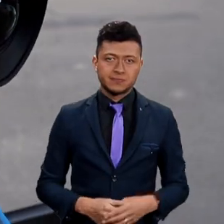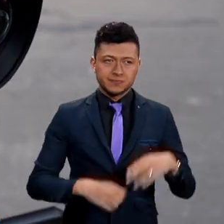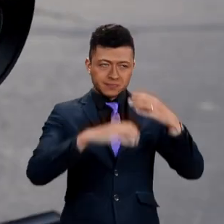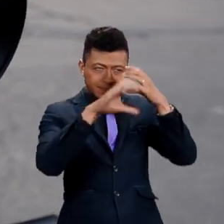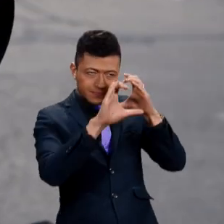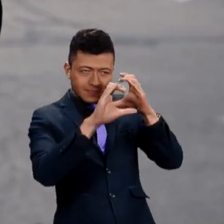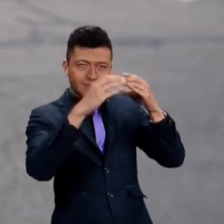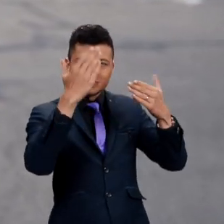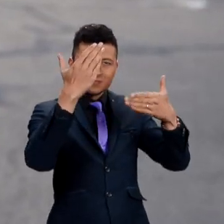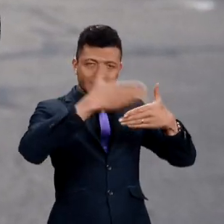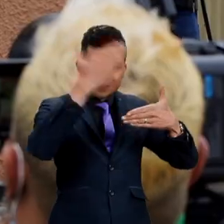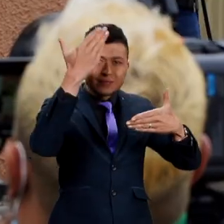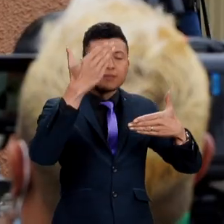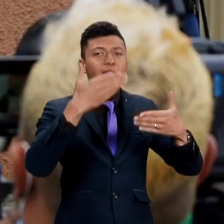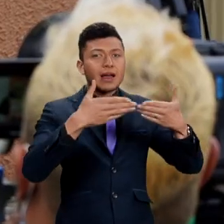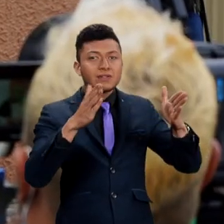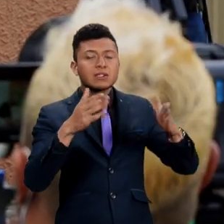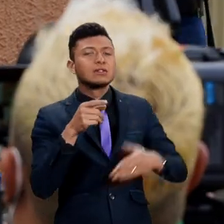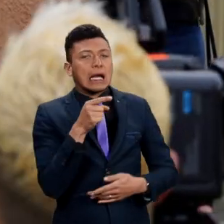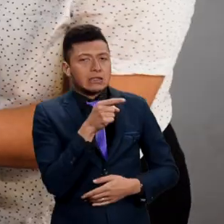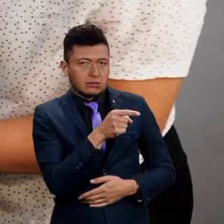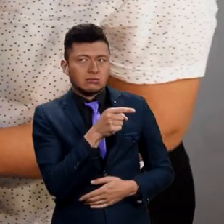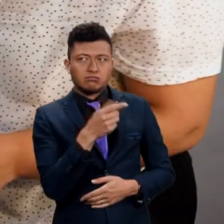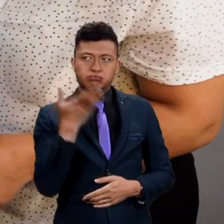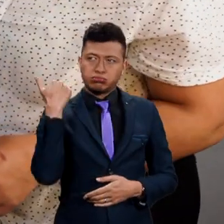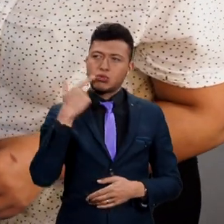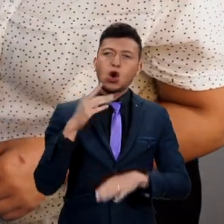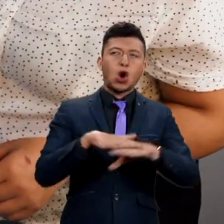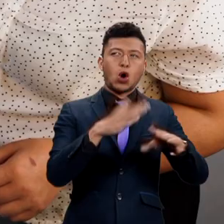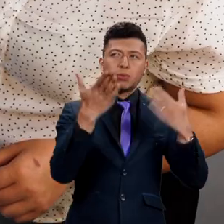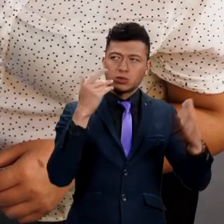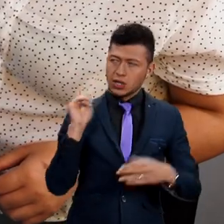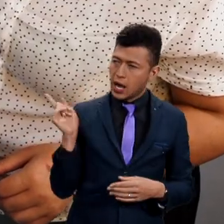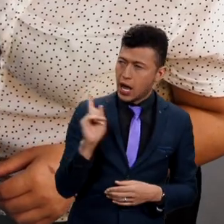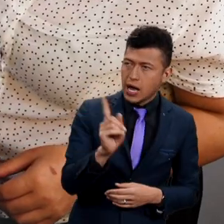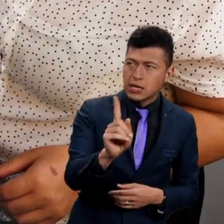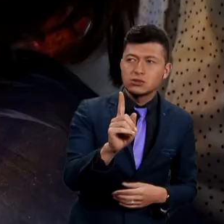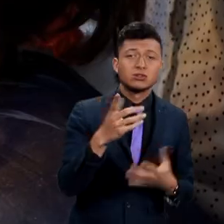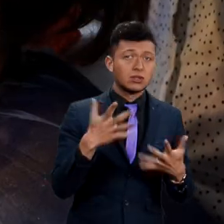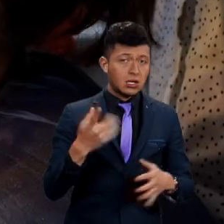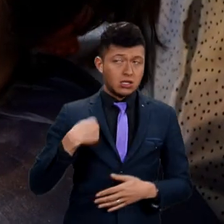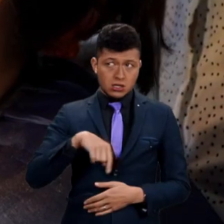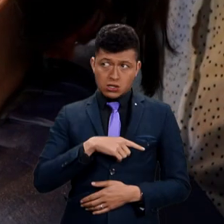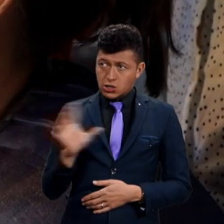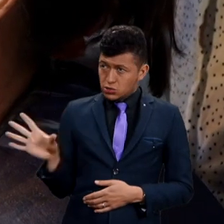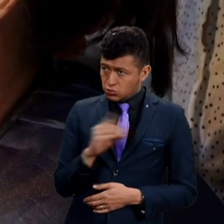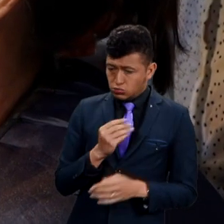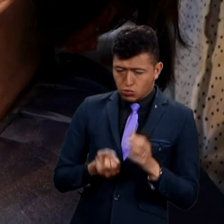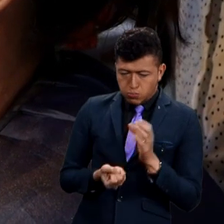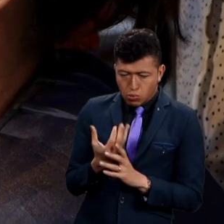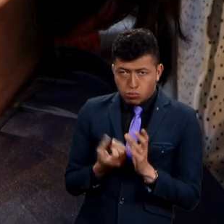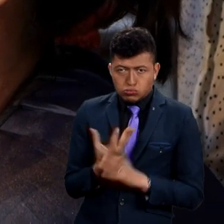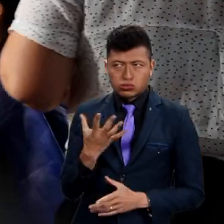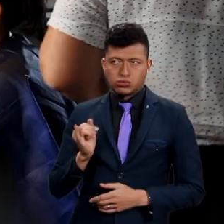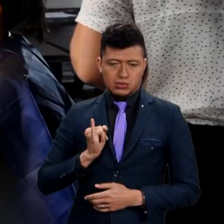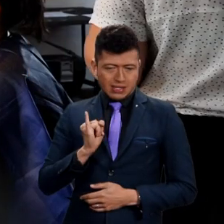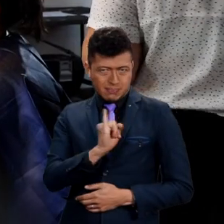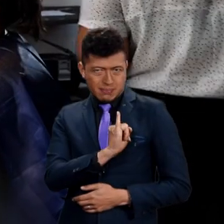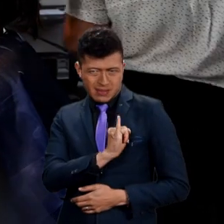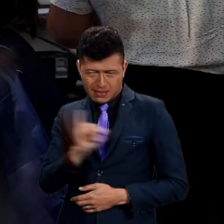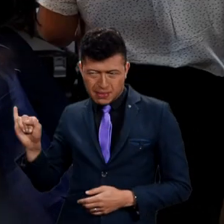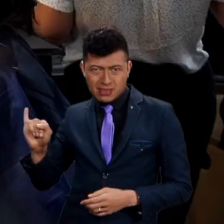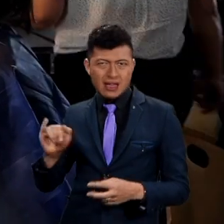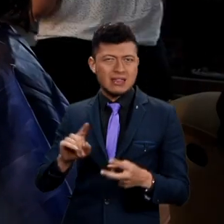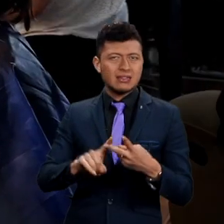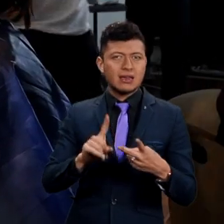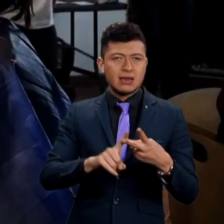Abre Cámara es una convocatoria que viene ya en el país hace muchos años y nosotros por supuesto todos los productores independientes,